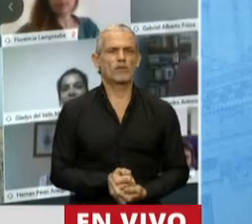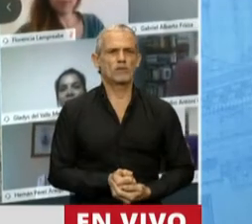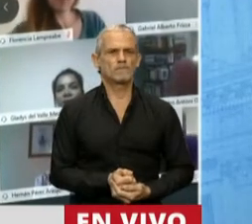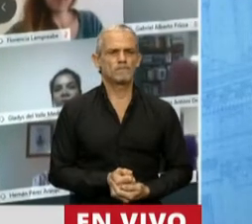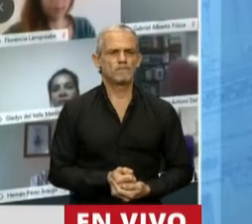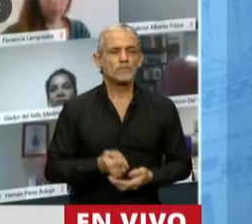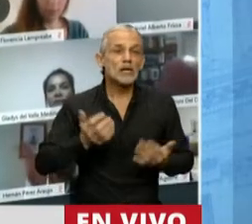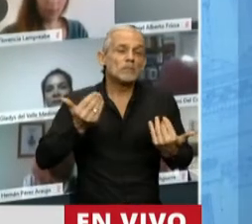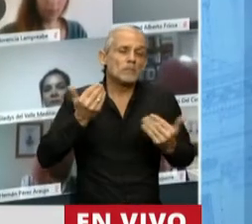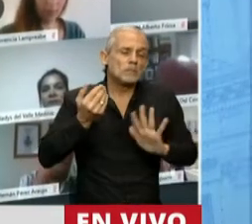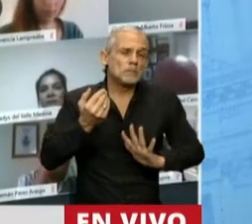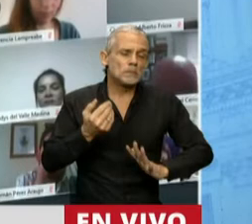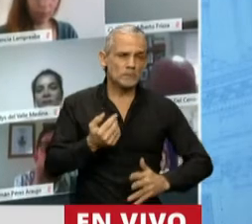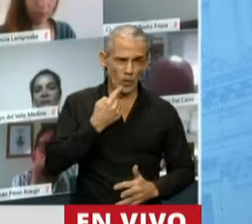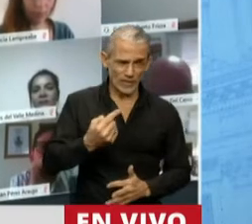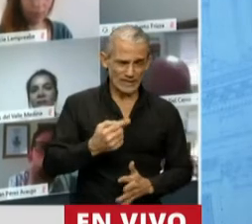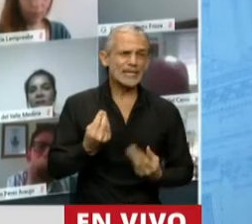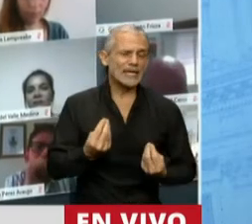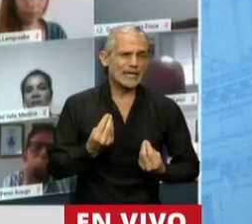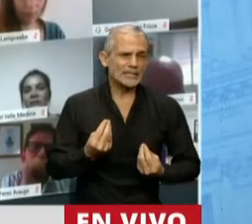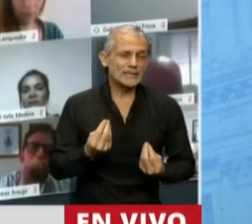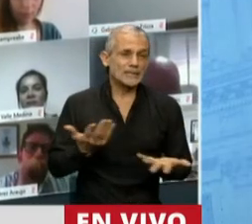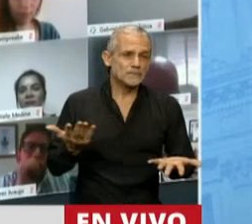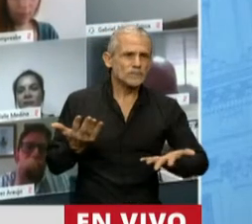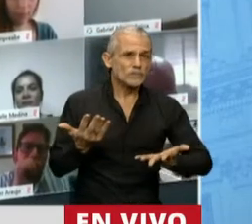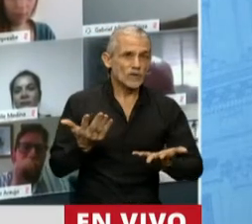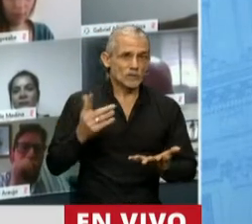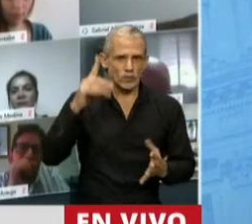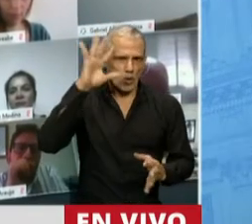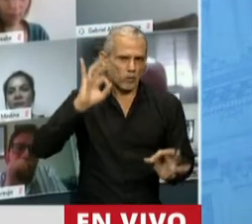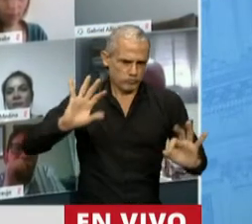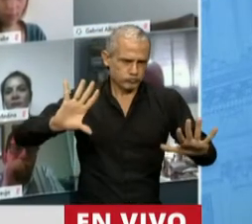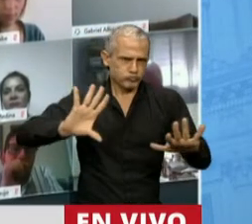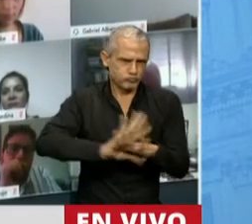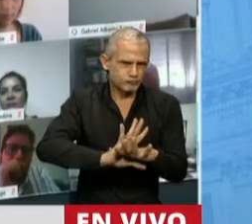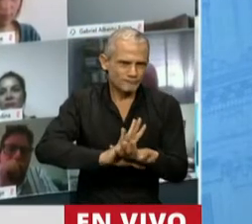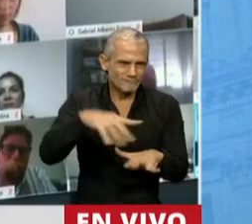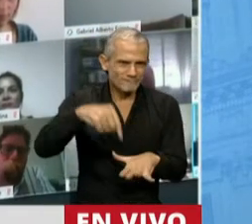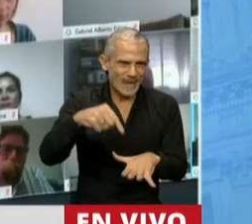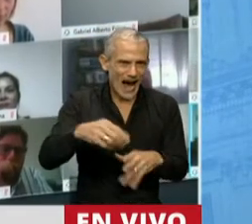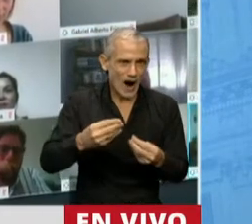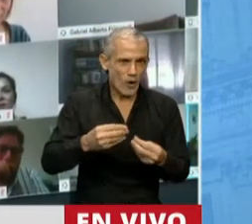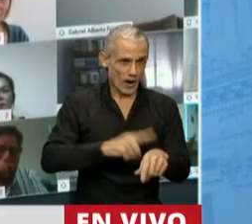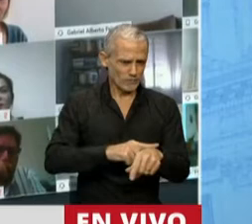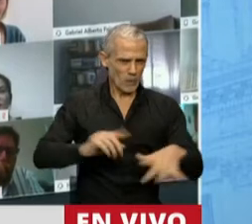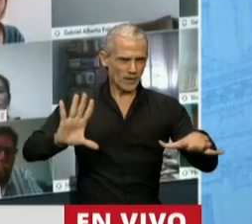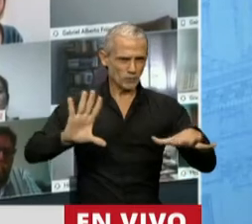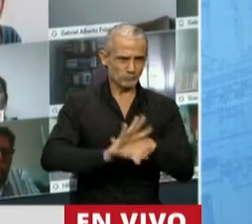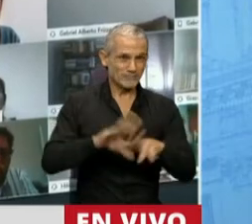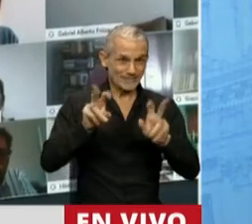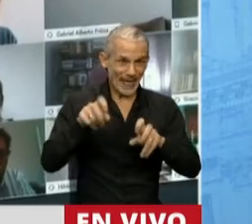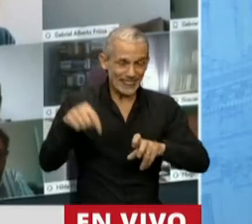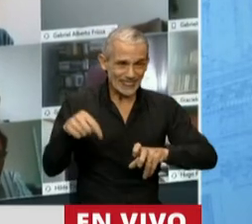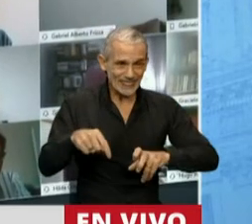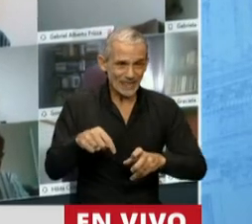Podríamos decir que no podría ser más oportuno el tratamiento de este tema